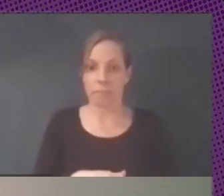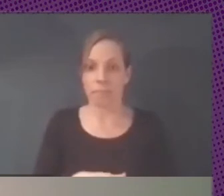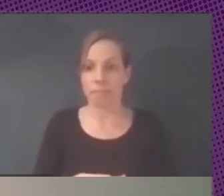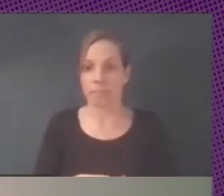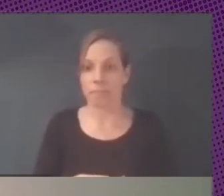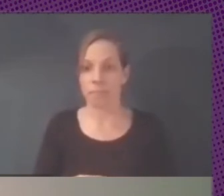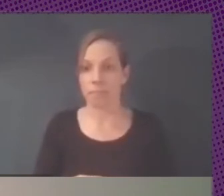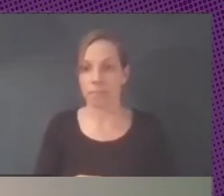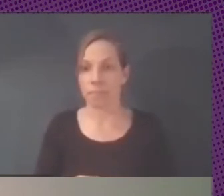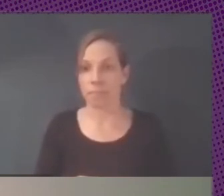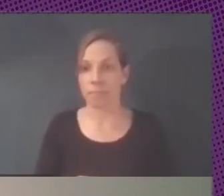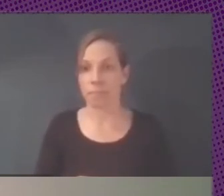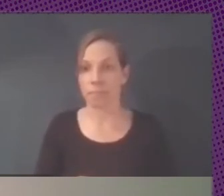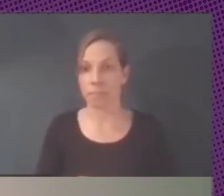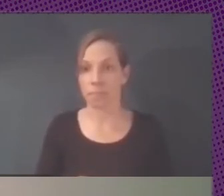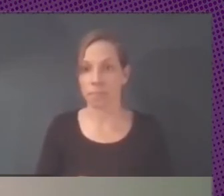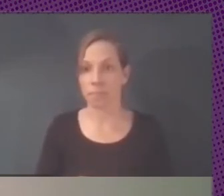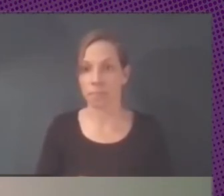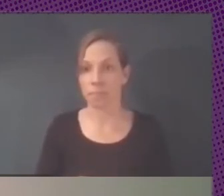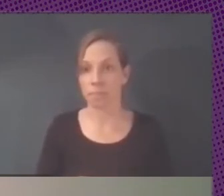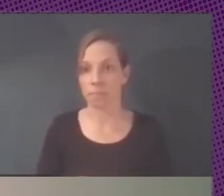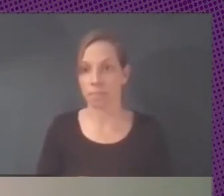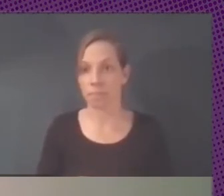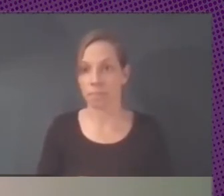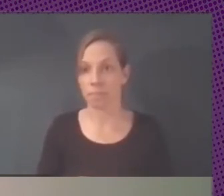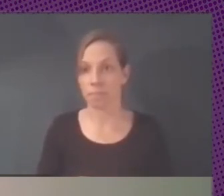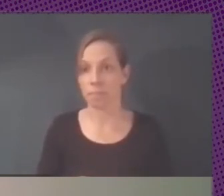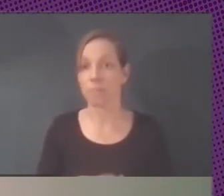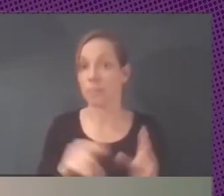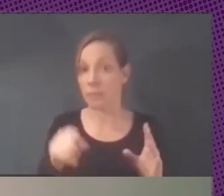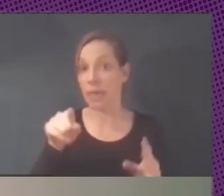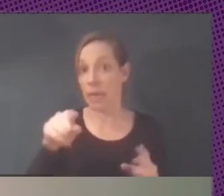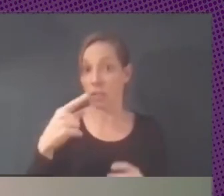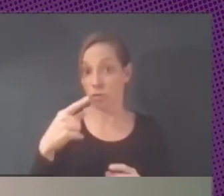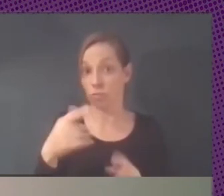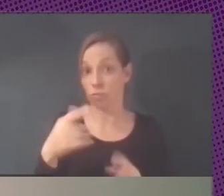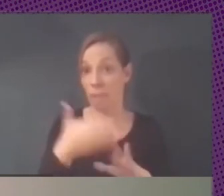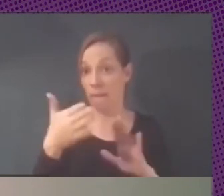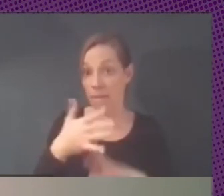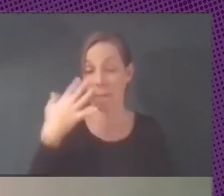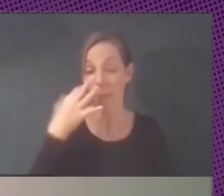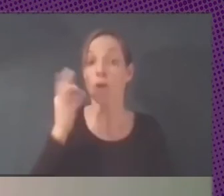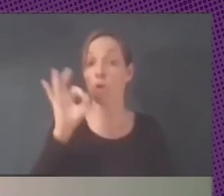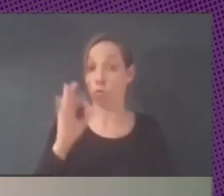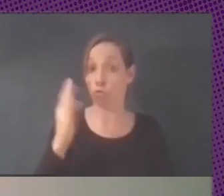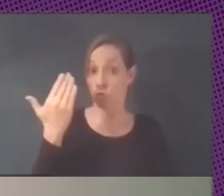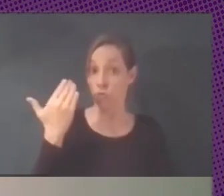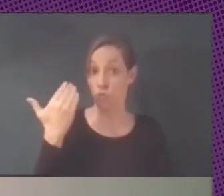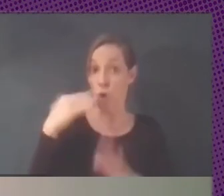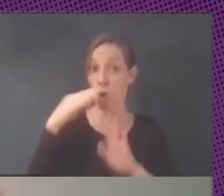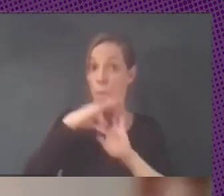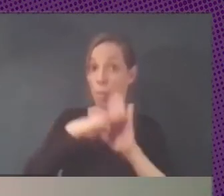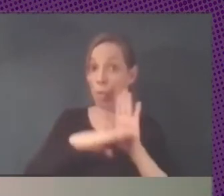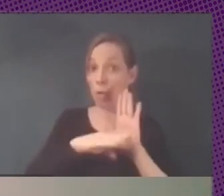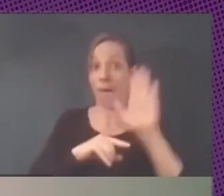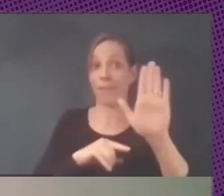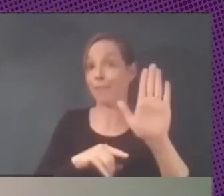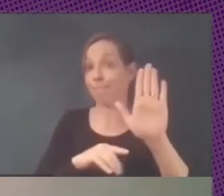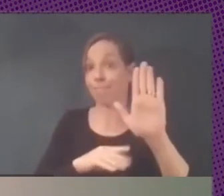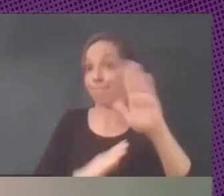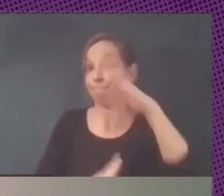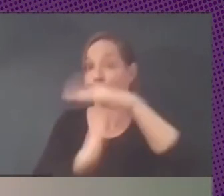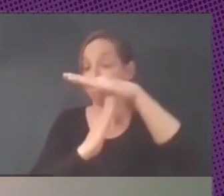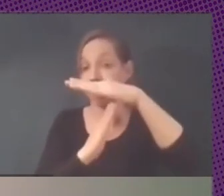Ismael hoy al principio son de las cosas que están en peligro en este momento de hecho ese programa quedó ahí en suspenso porque parte